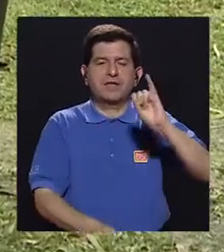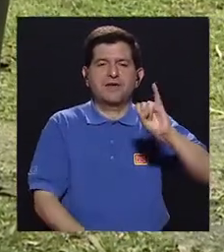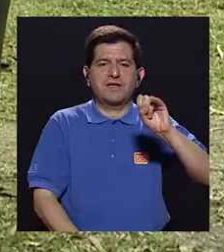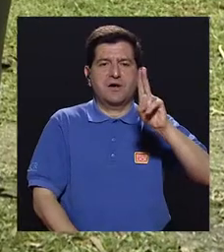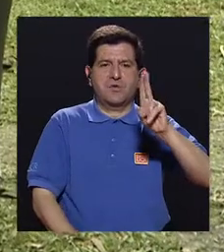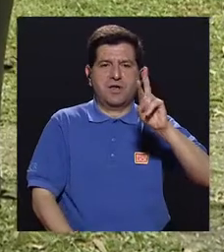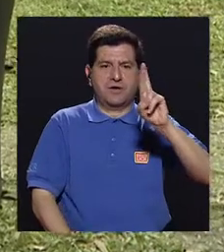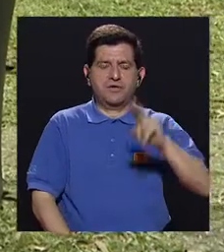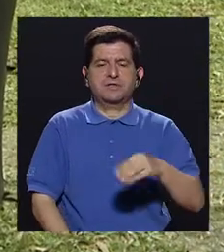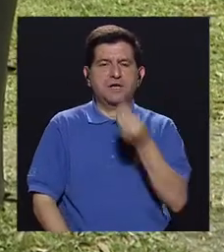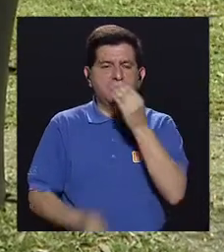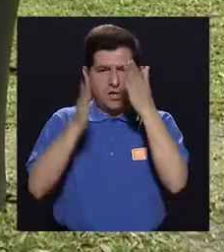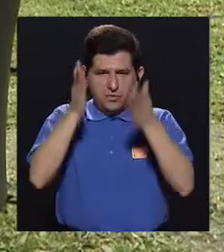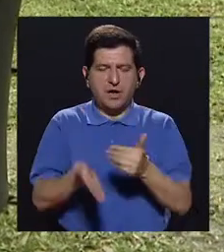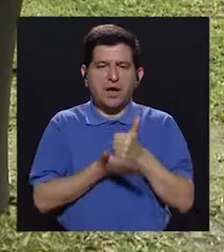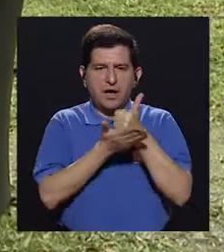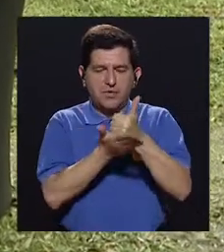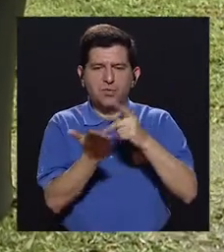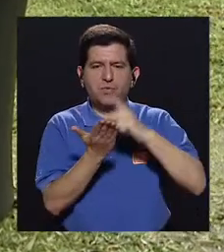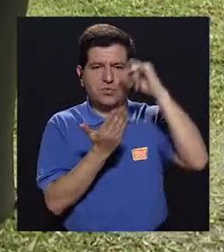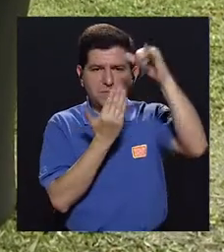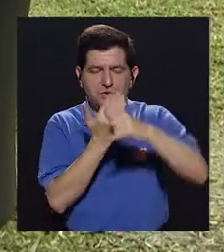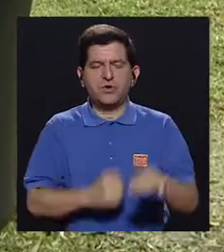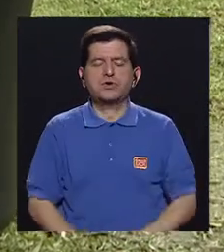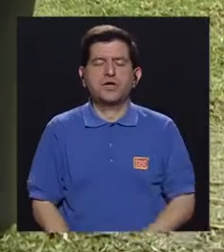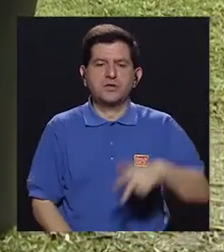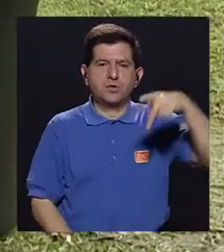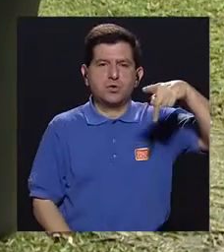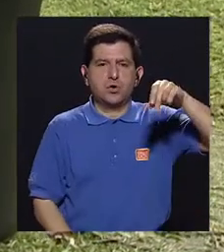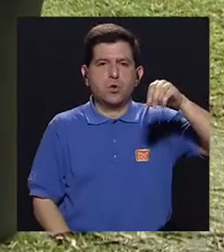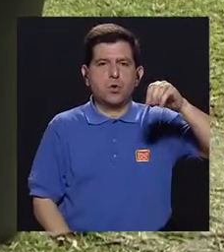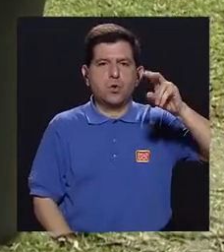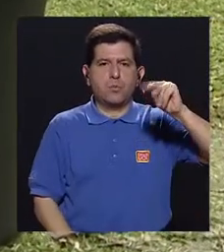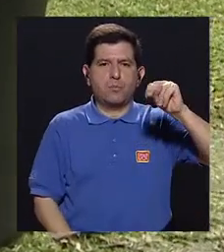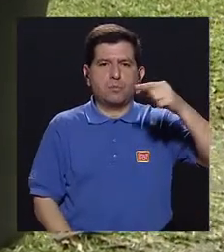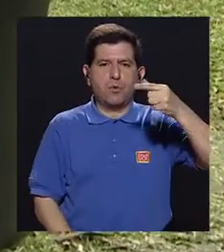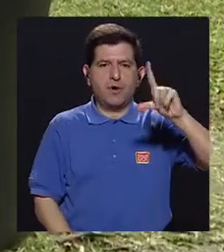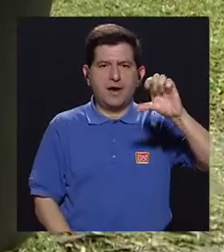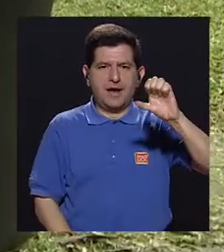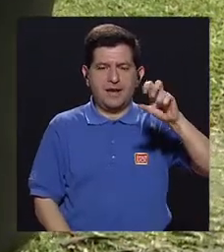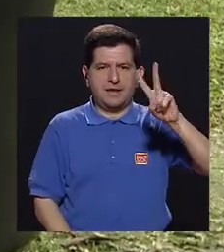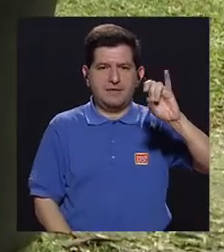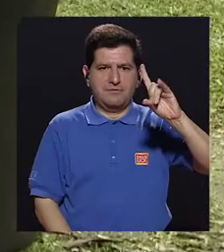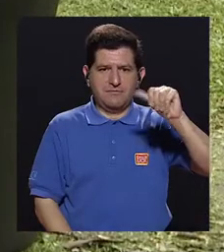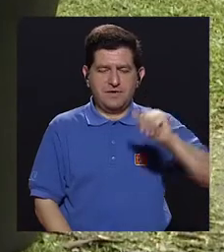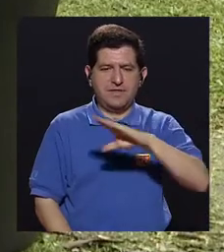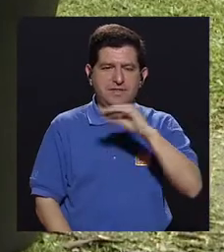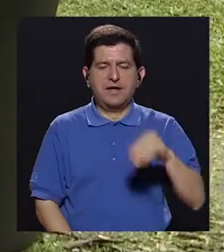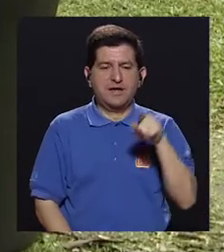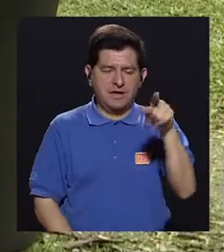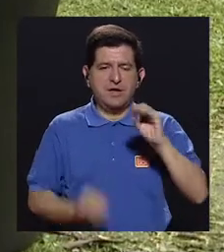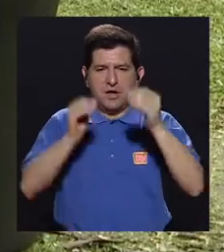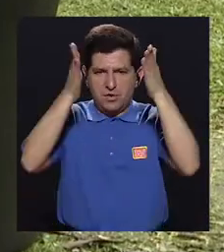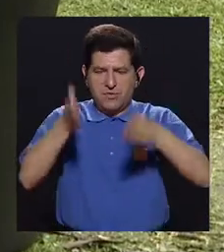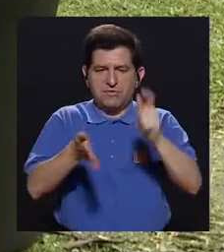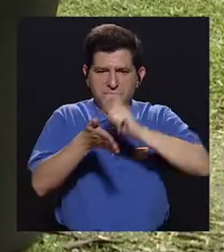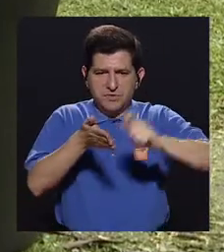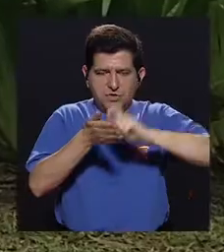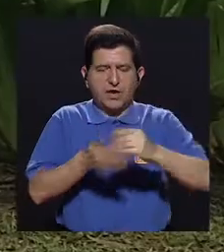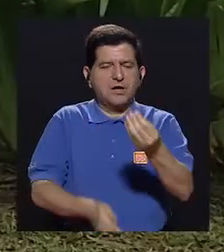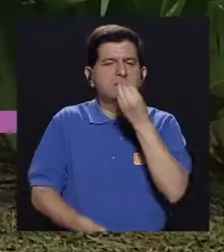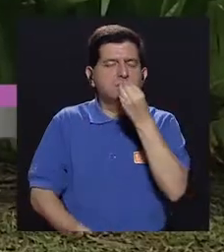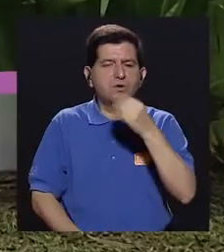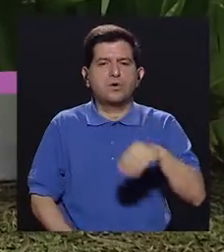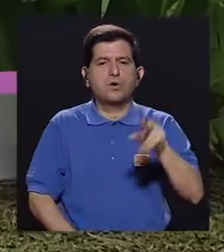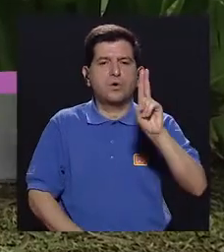Ivania Ureña Retana, nutricionista colaboradora del proyecto Póngale Vida y profesora de la Escuela de Nutrición de la Universidad de Costa Rica.